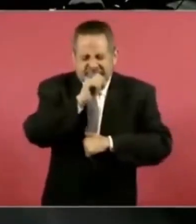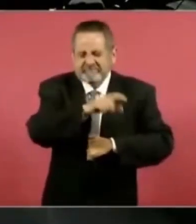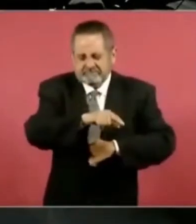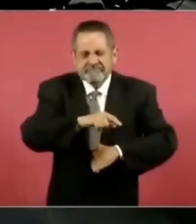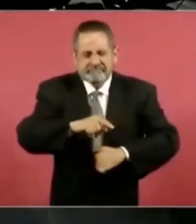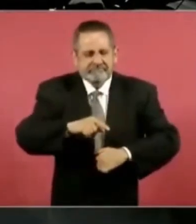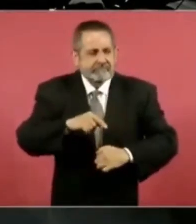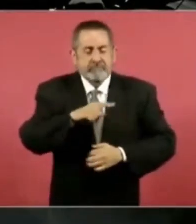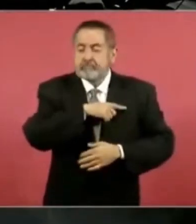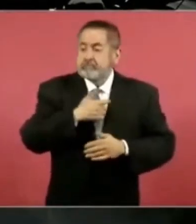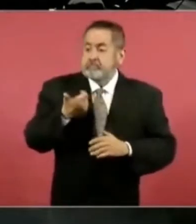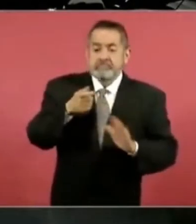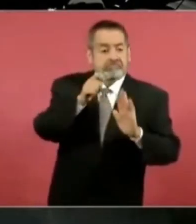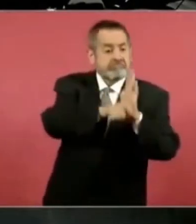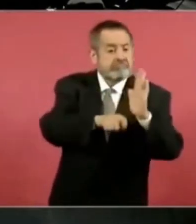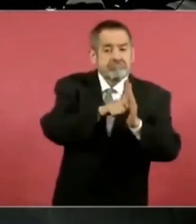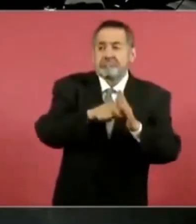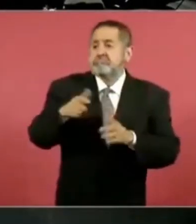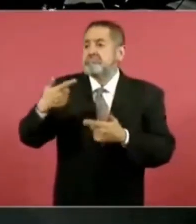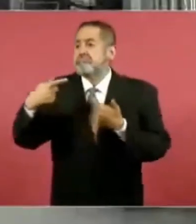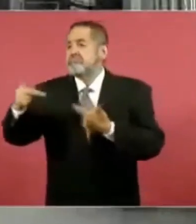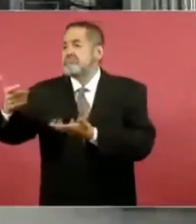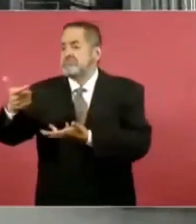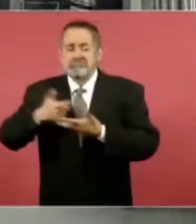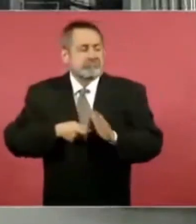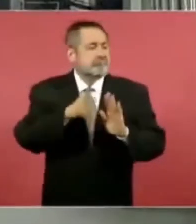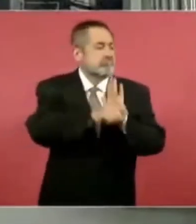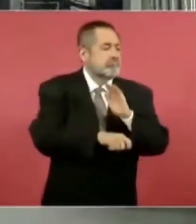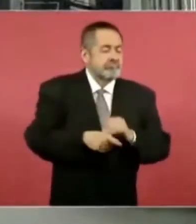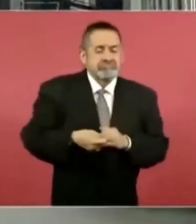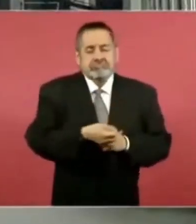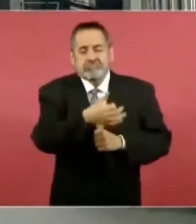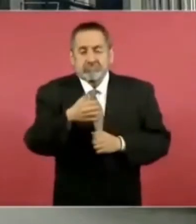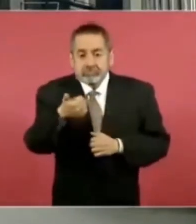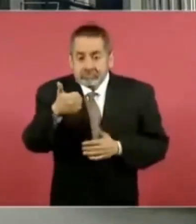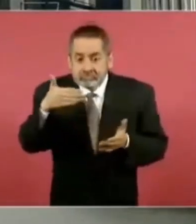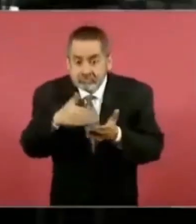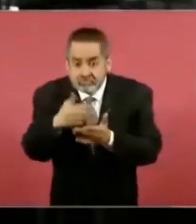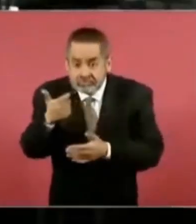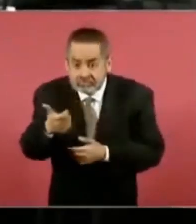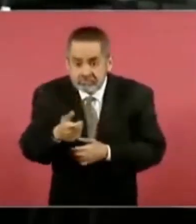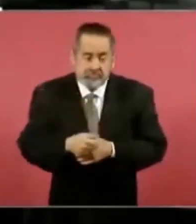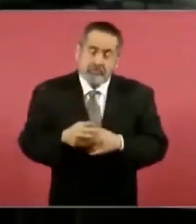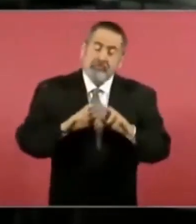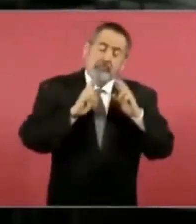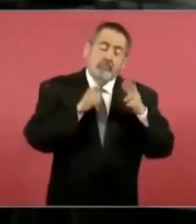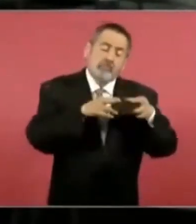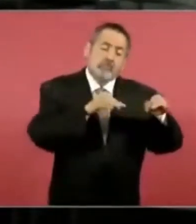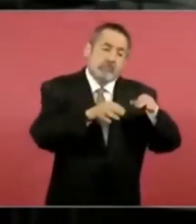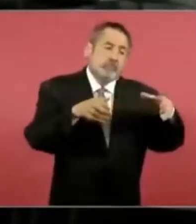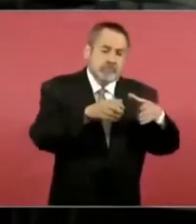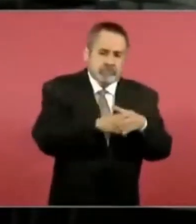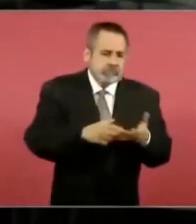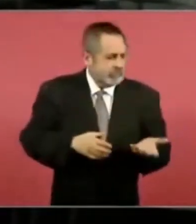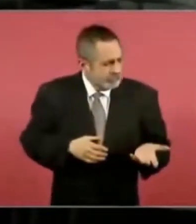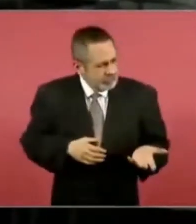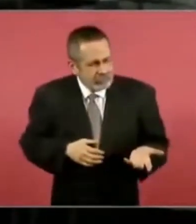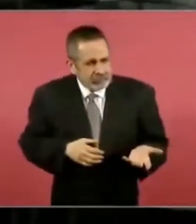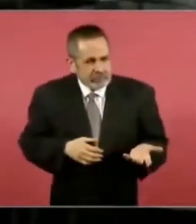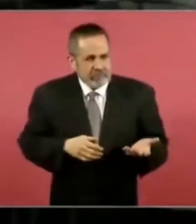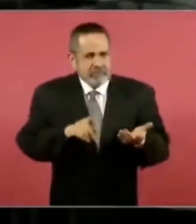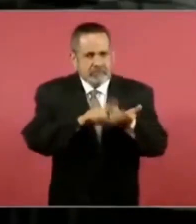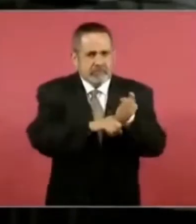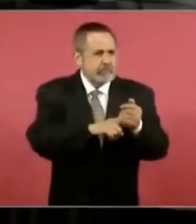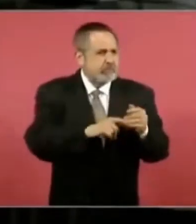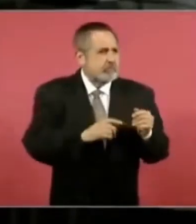sus comidas con dinero del pueblo, hasta seis mil pesos, porque dicen que estas reuniones no pueden sostenerlas en sus